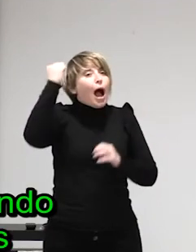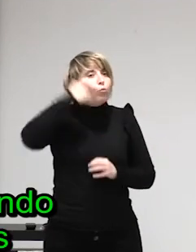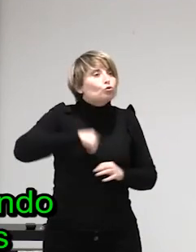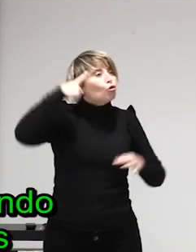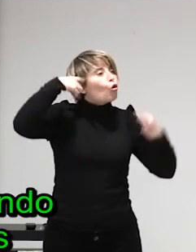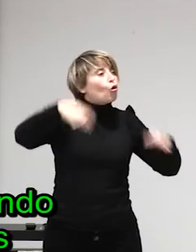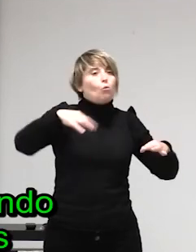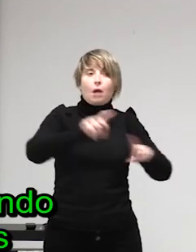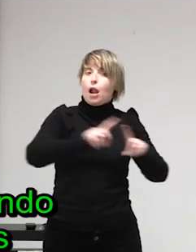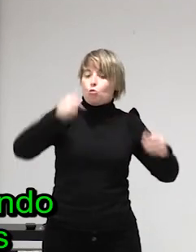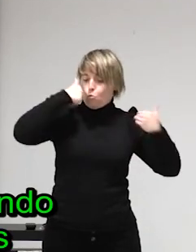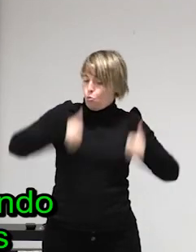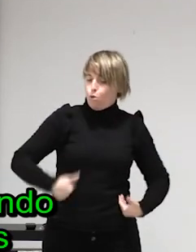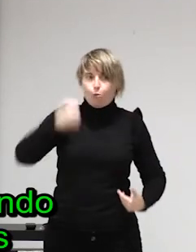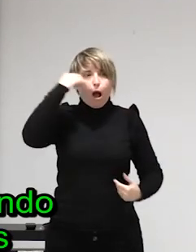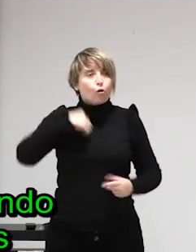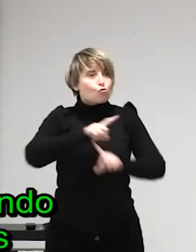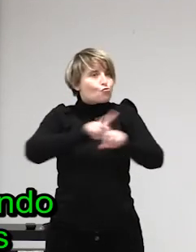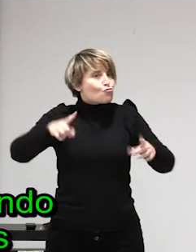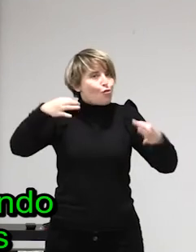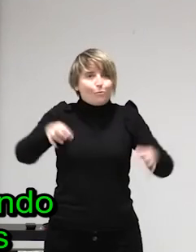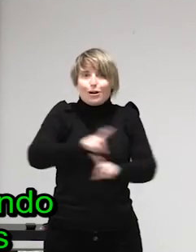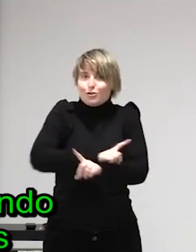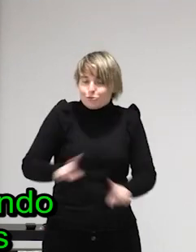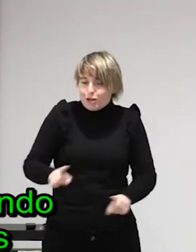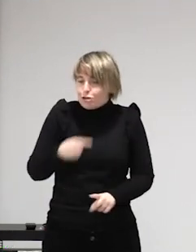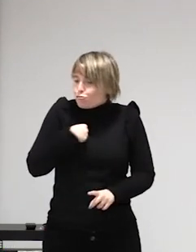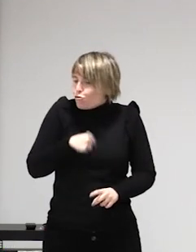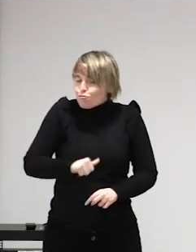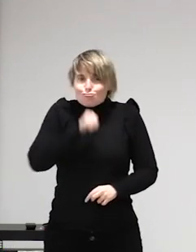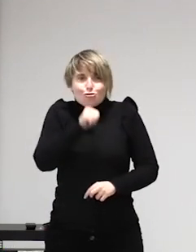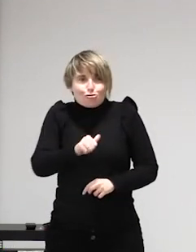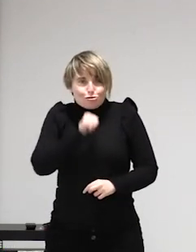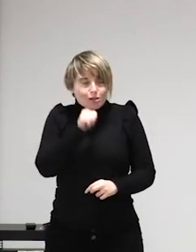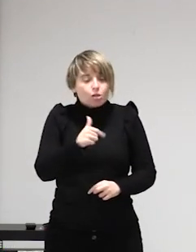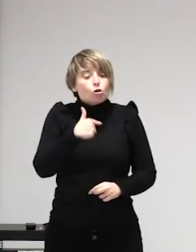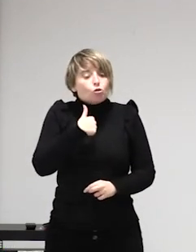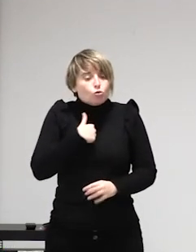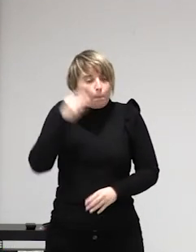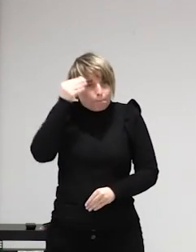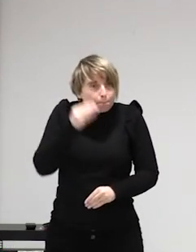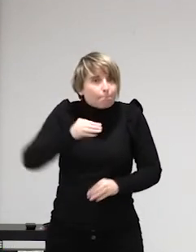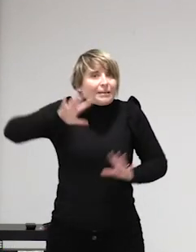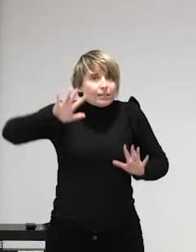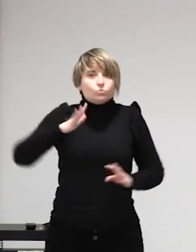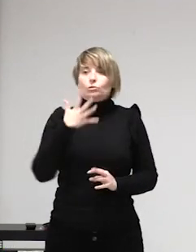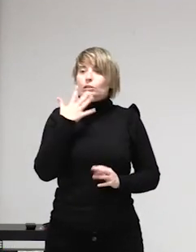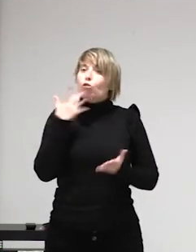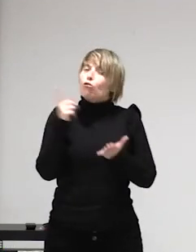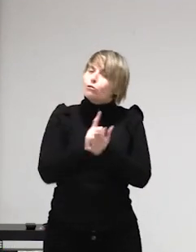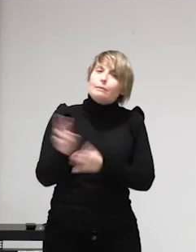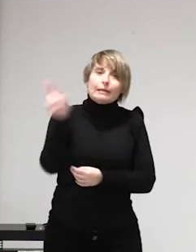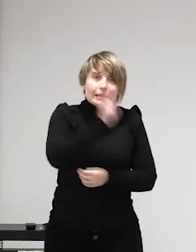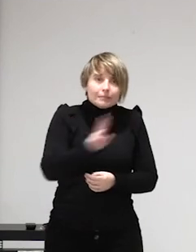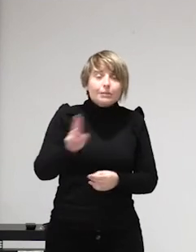está que por ejemplo en Holanda hay mujeres que están siendo despedidas de sus trabajos porque como he dicho antes en su vida laboral de sus trabajos actuales porque en su vida